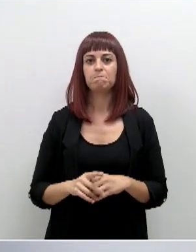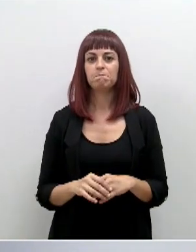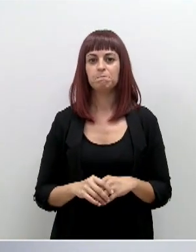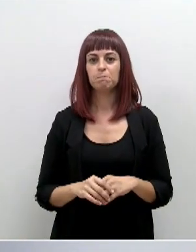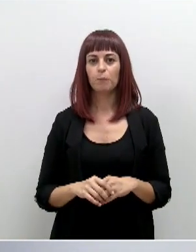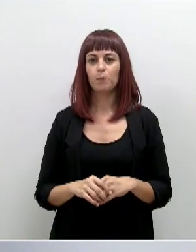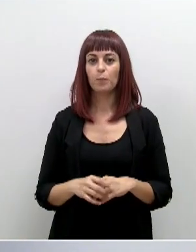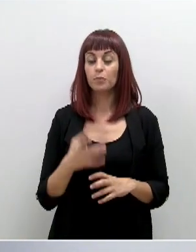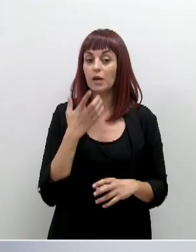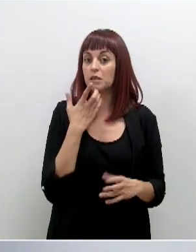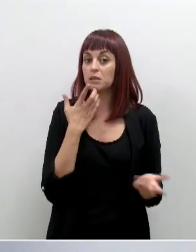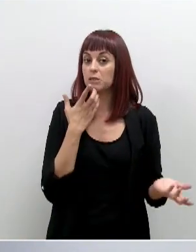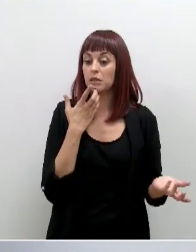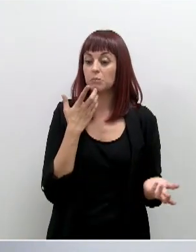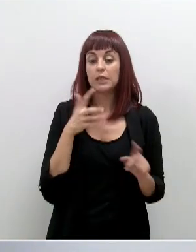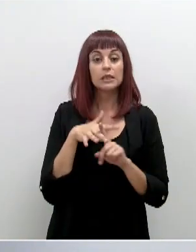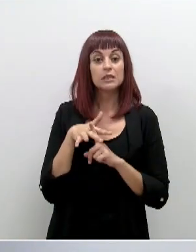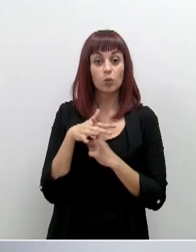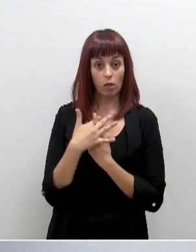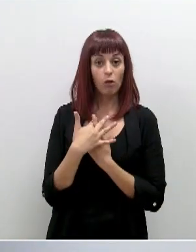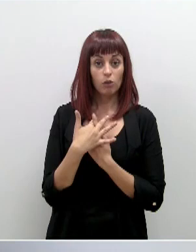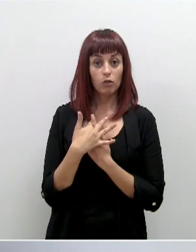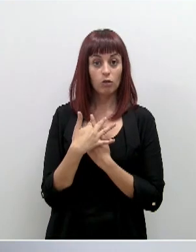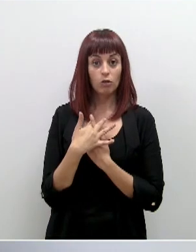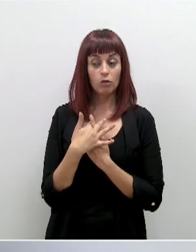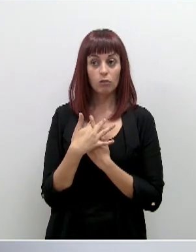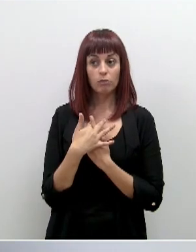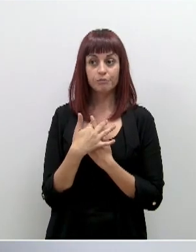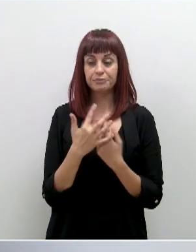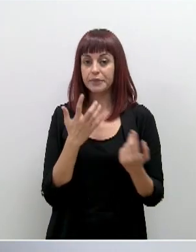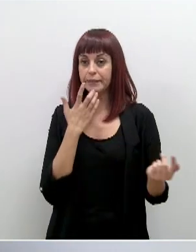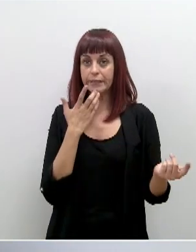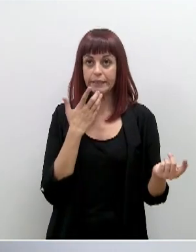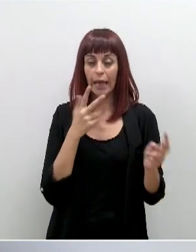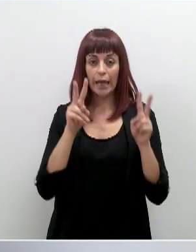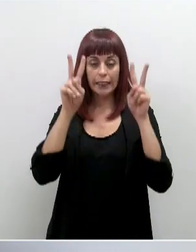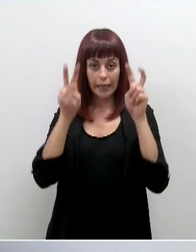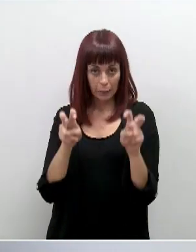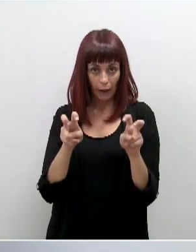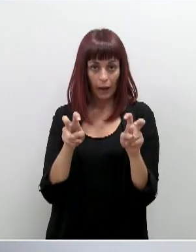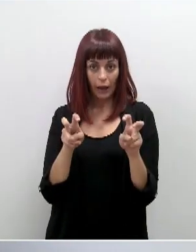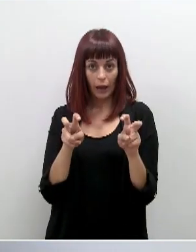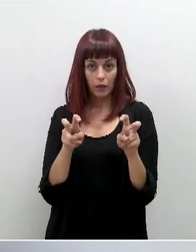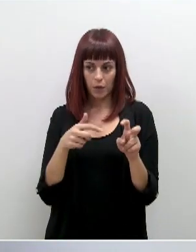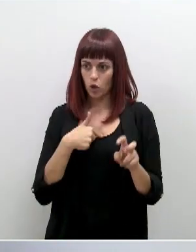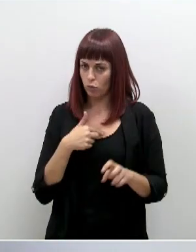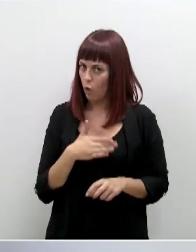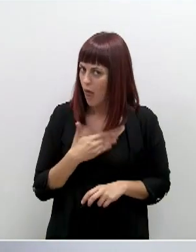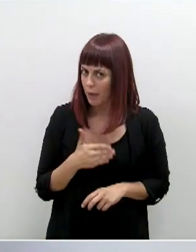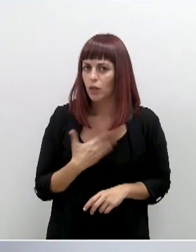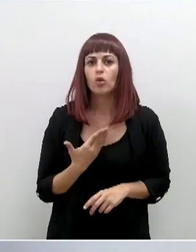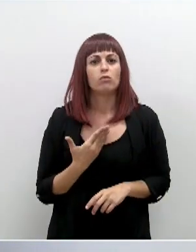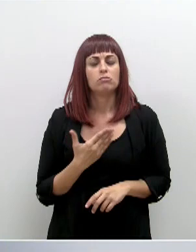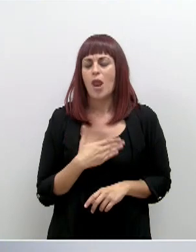Si esa situación, si esa cuestión, lo lamento profundamente,